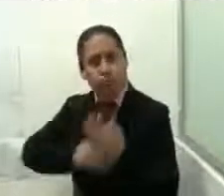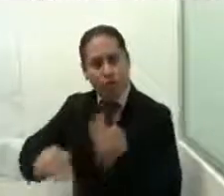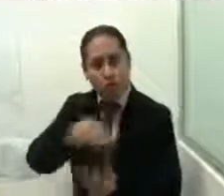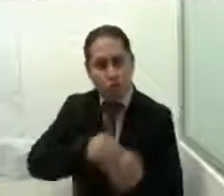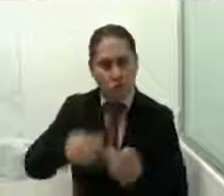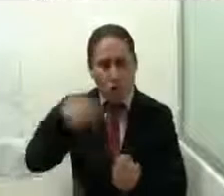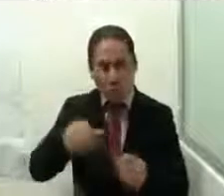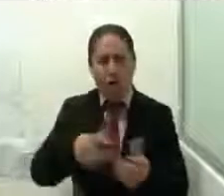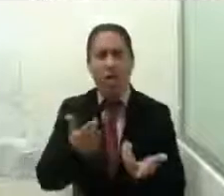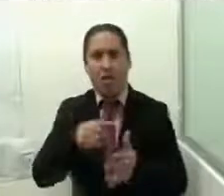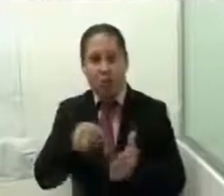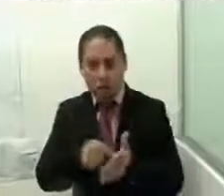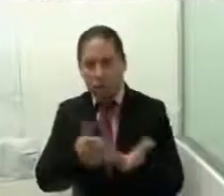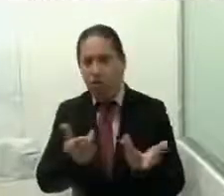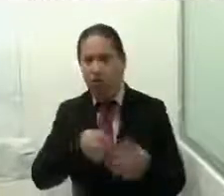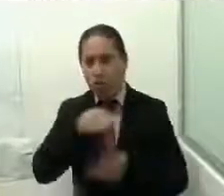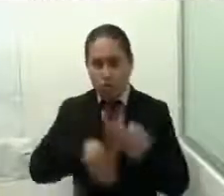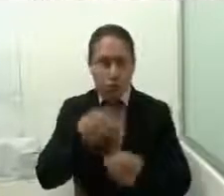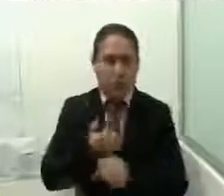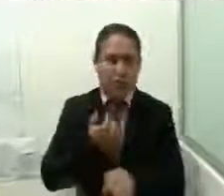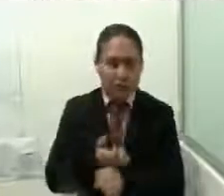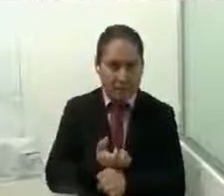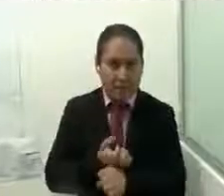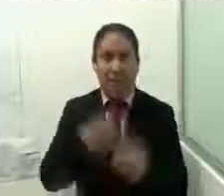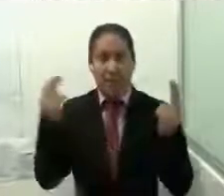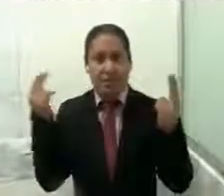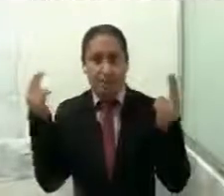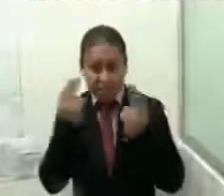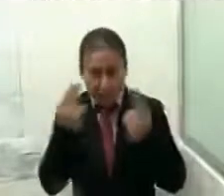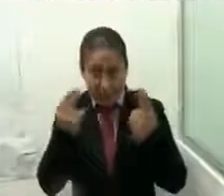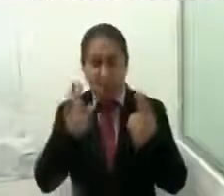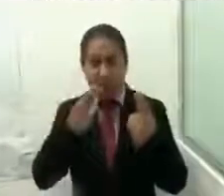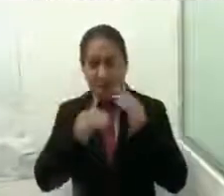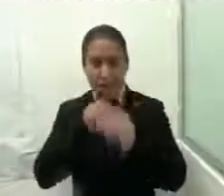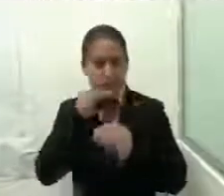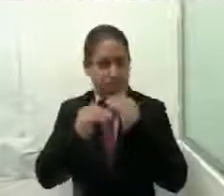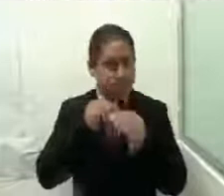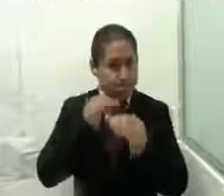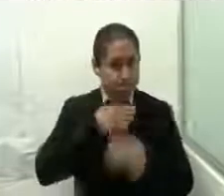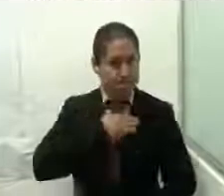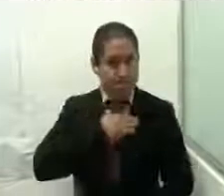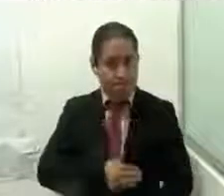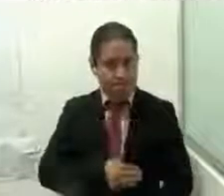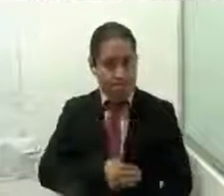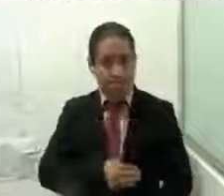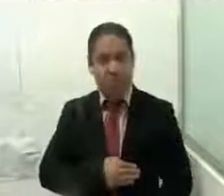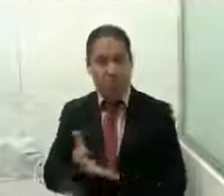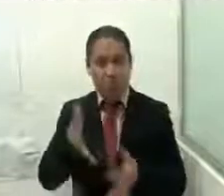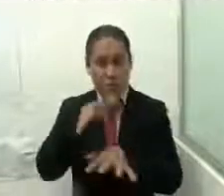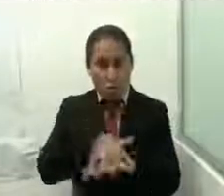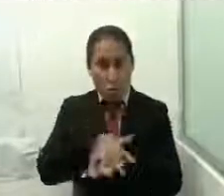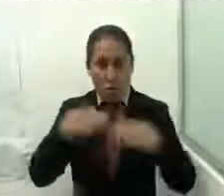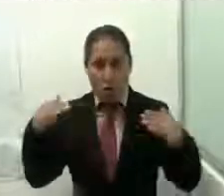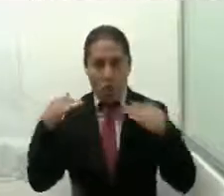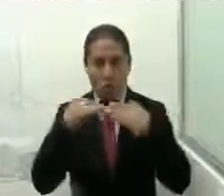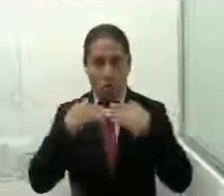actuales. Asimismo, resulta necesario construir una sociedad notoriamente justa, incluyente e igualitaria, donde